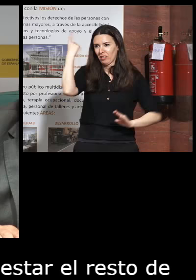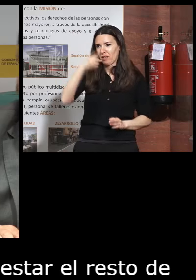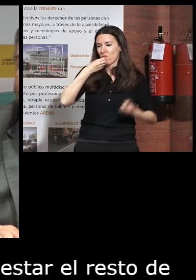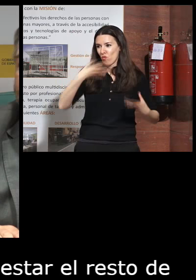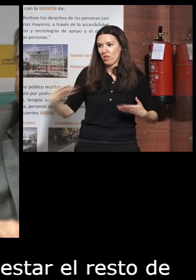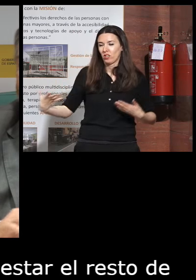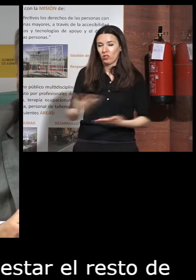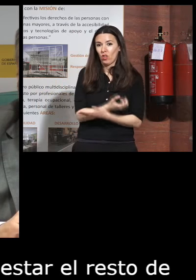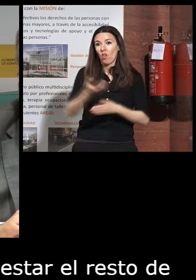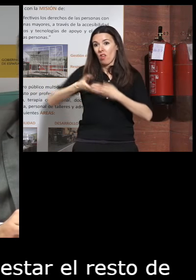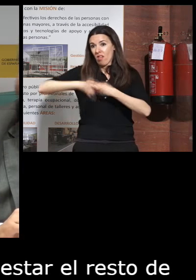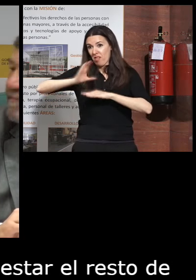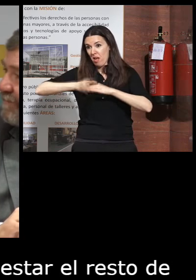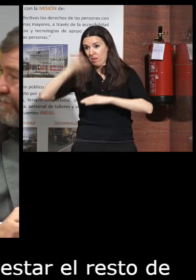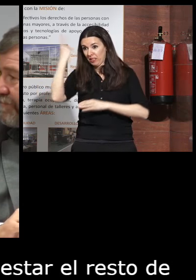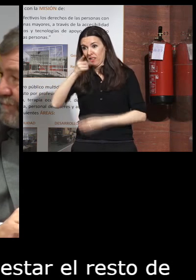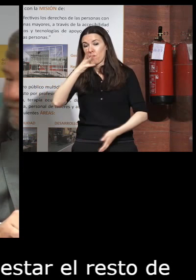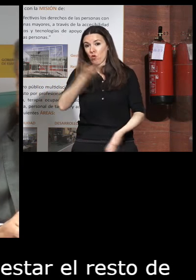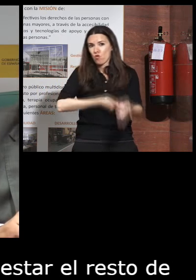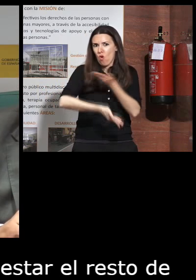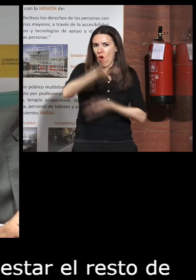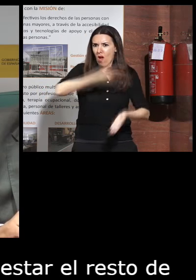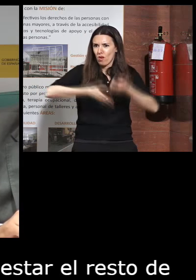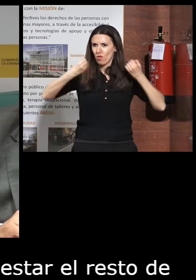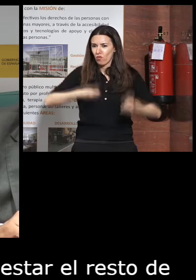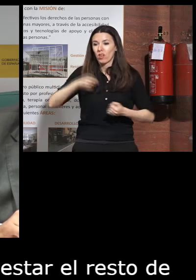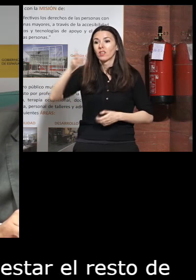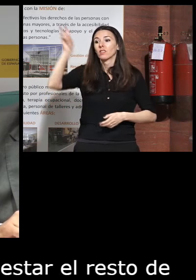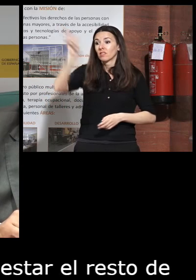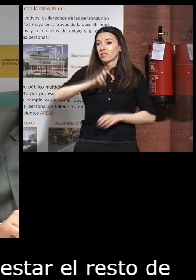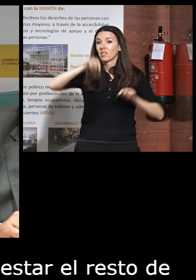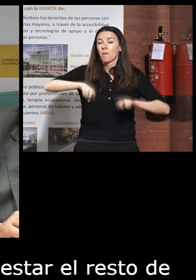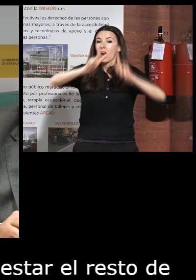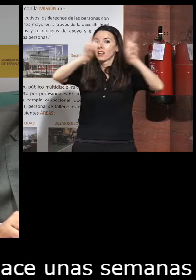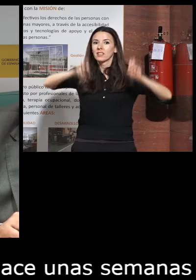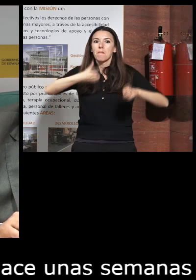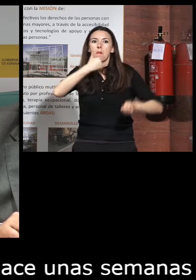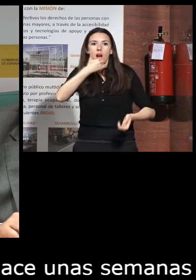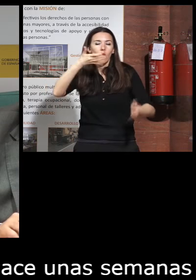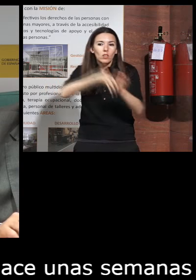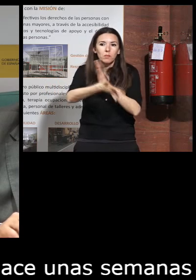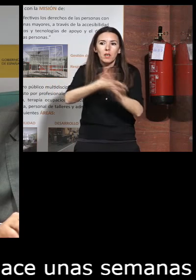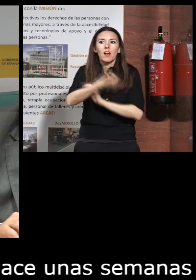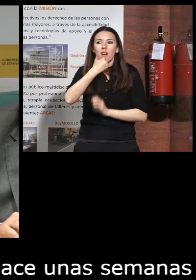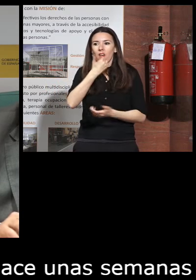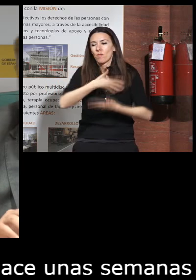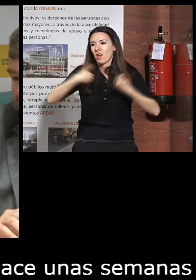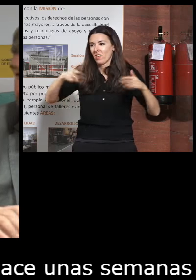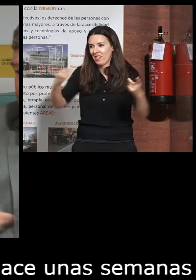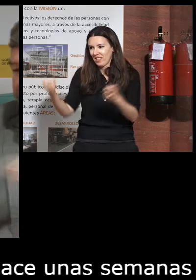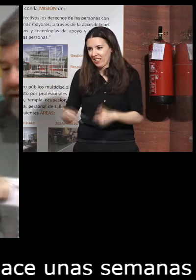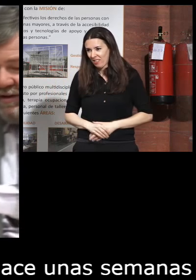los del CIAPAT me refiero que habéis colaborado con ella que va a estar por aquí para cualquier tema de comentario eso que la tenéis a disposición